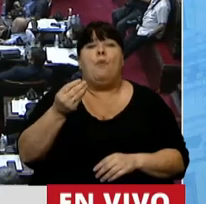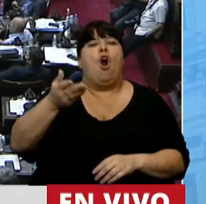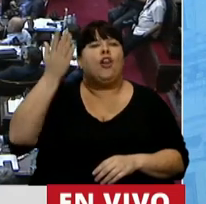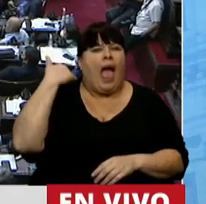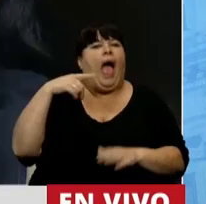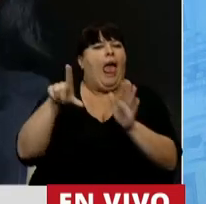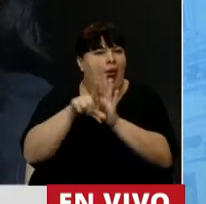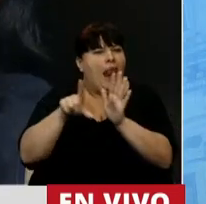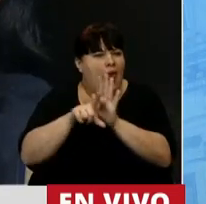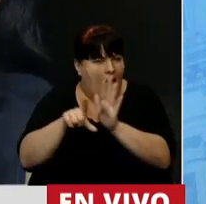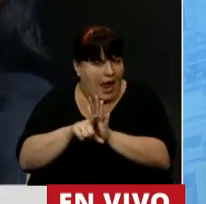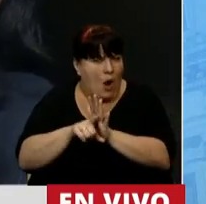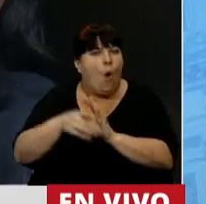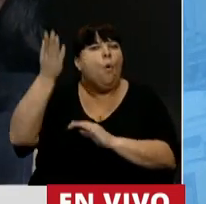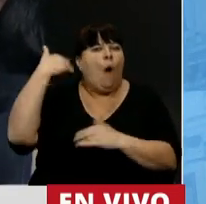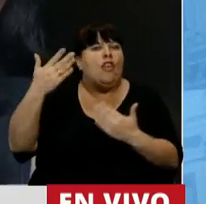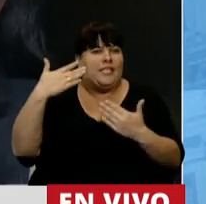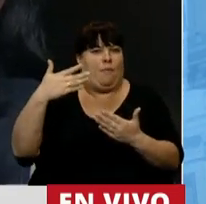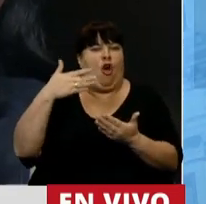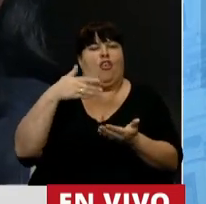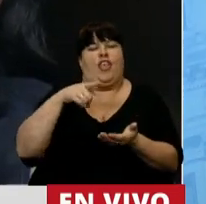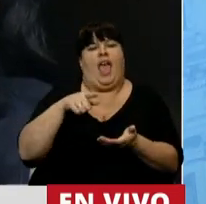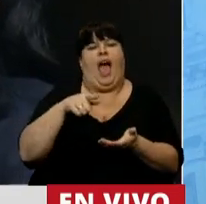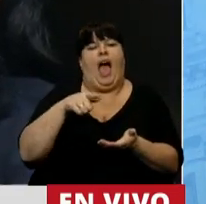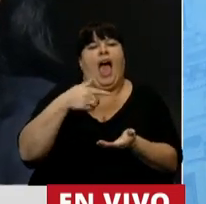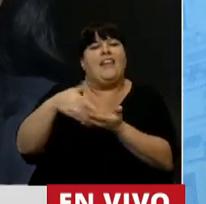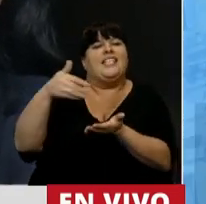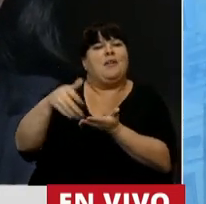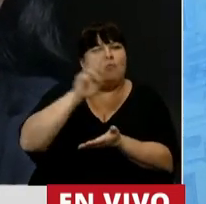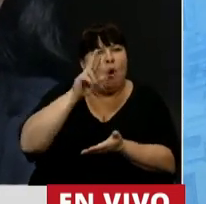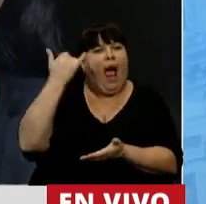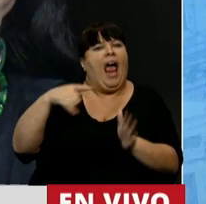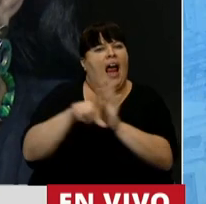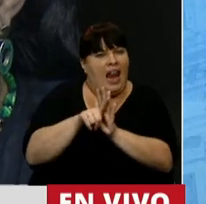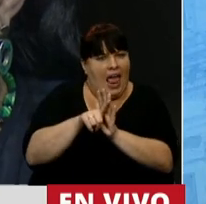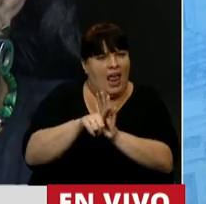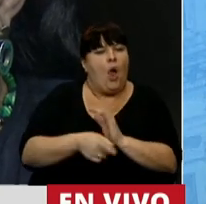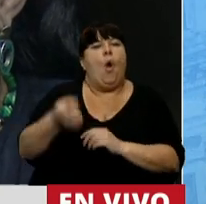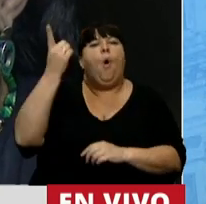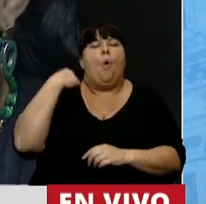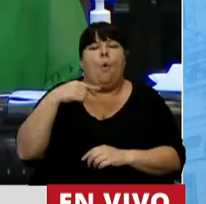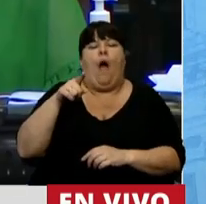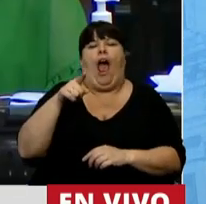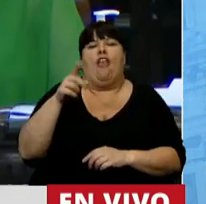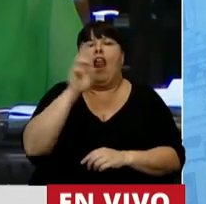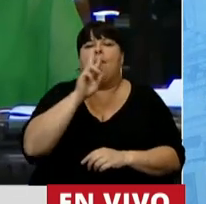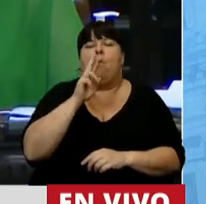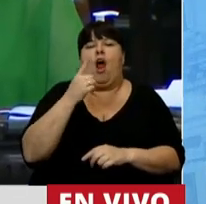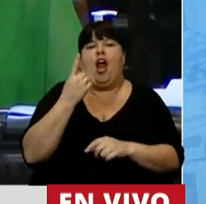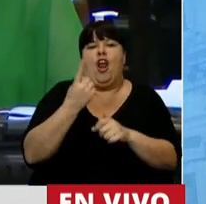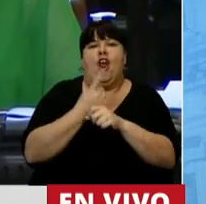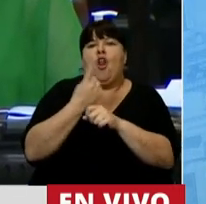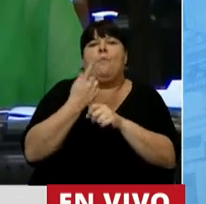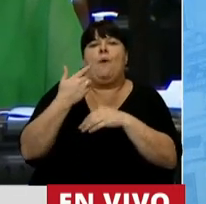legalidades cuando era legal discriminar a la mujer, cuando la incapacidad de la mujer